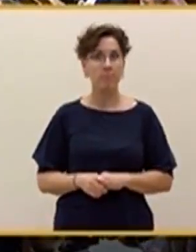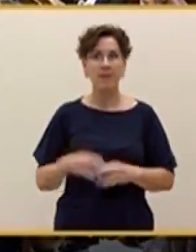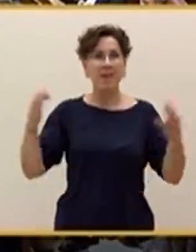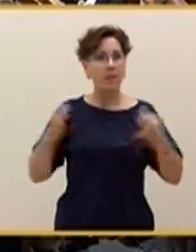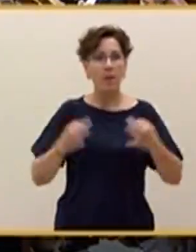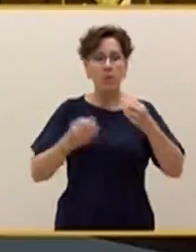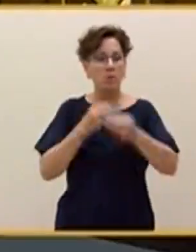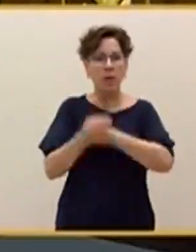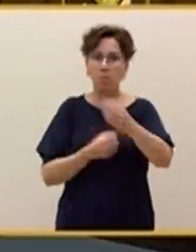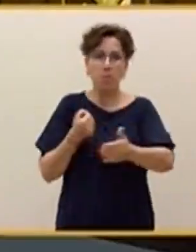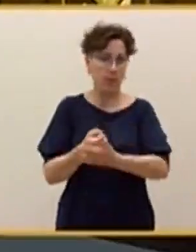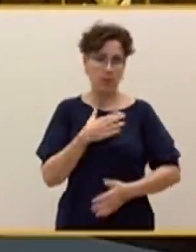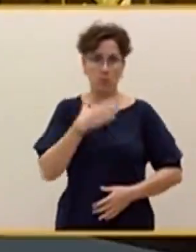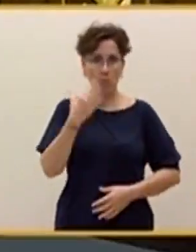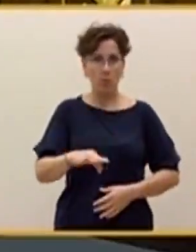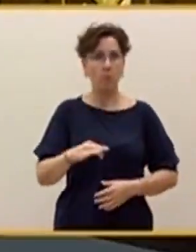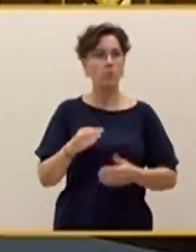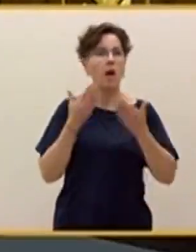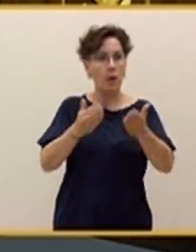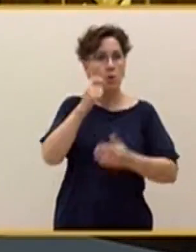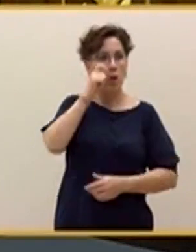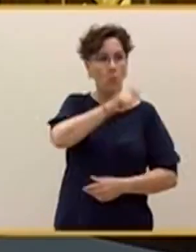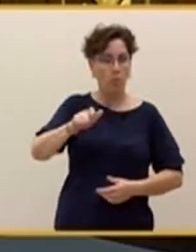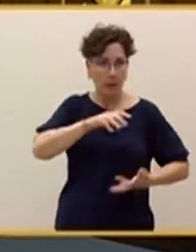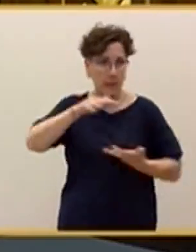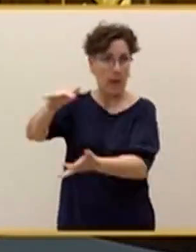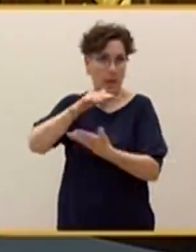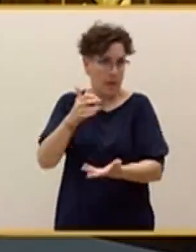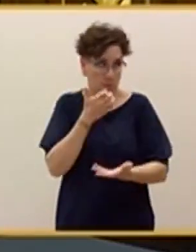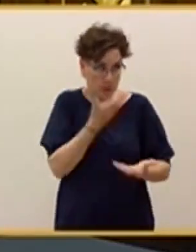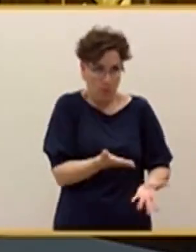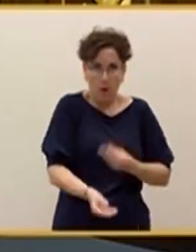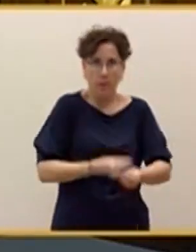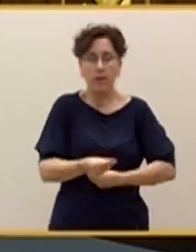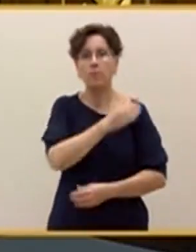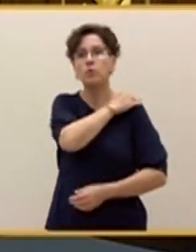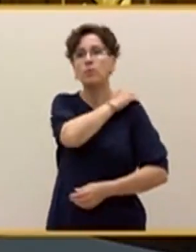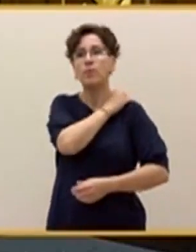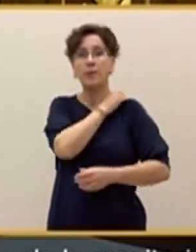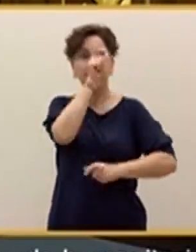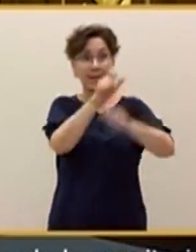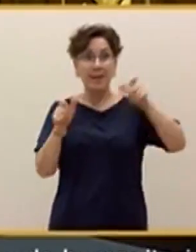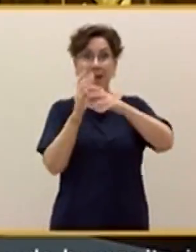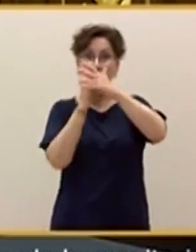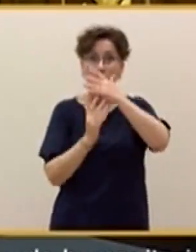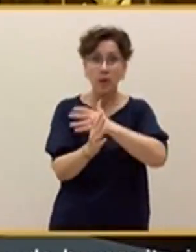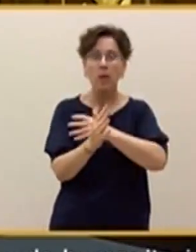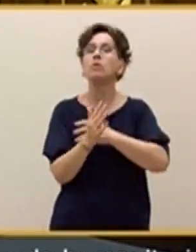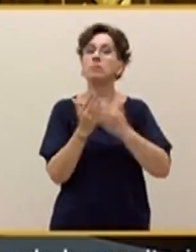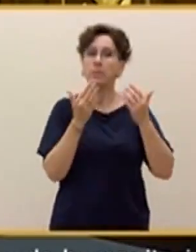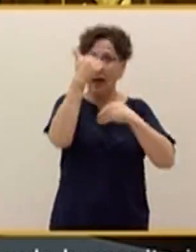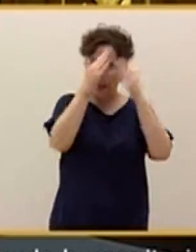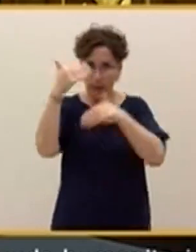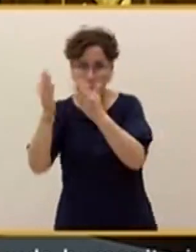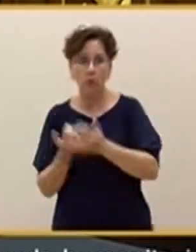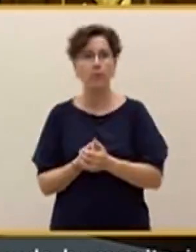cuanto esté en nuestra mano, mandando ayuda humanitaria, como estamos haciendo, asistiendo a los refugiados y desplazados, como estamos haciendo,